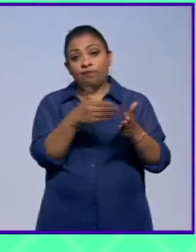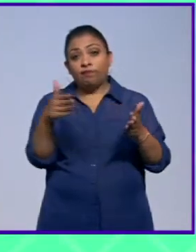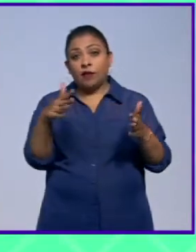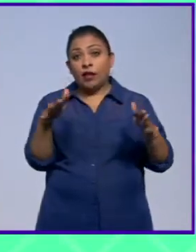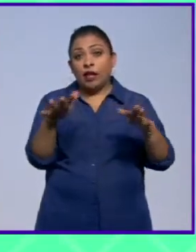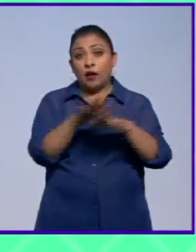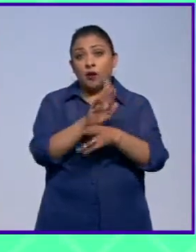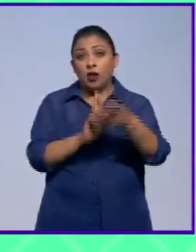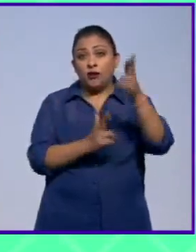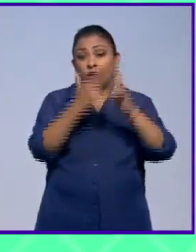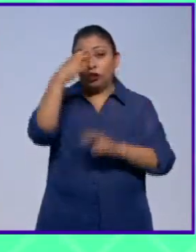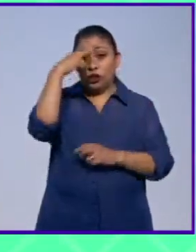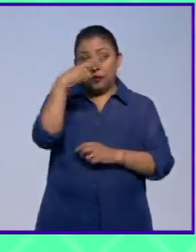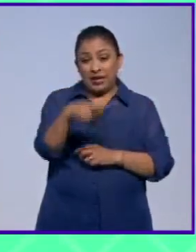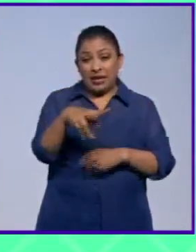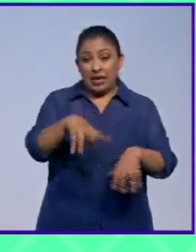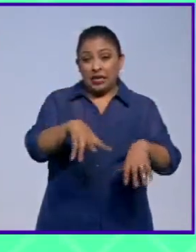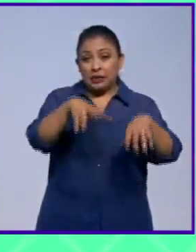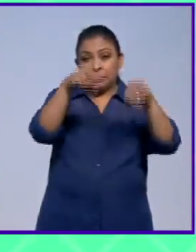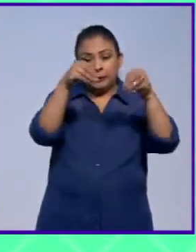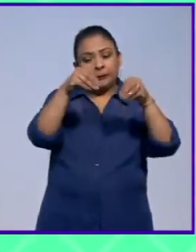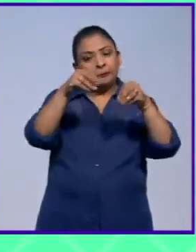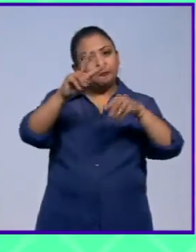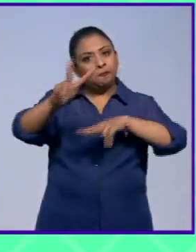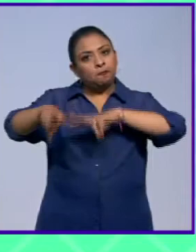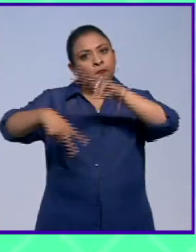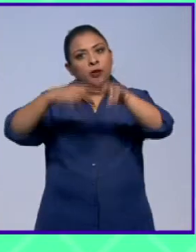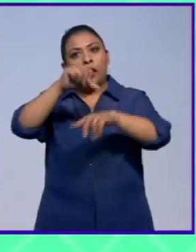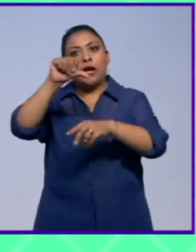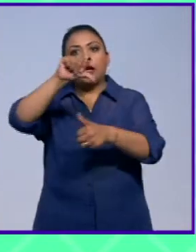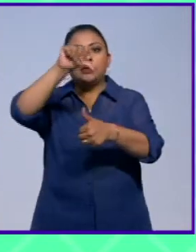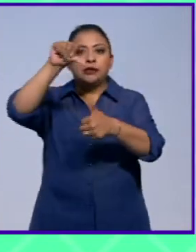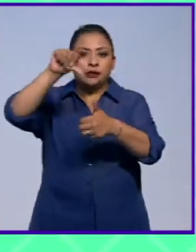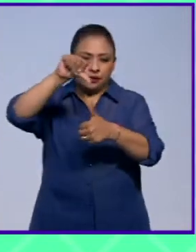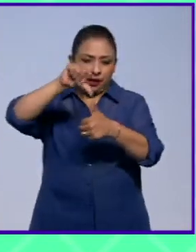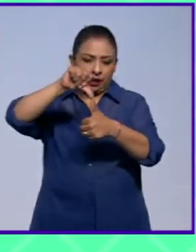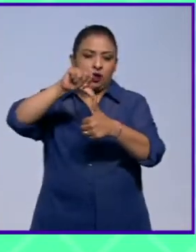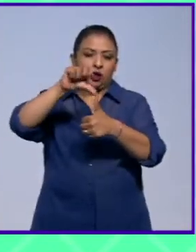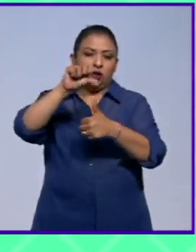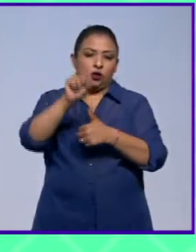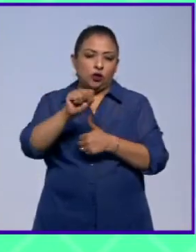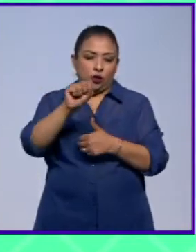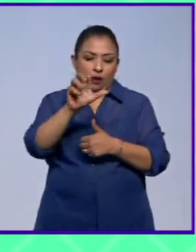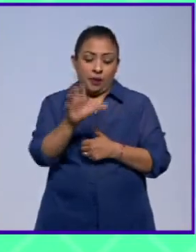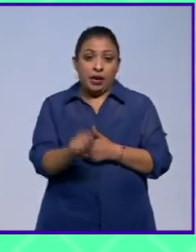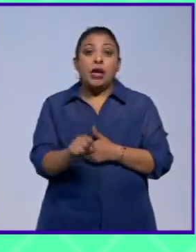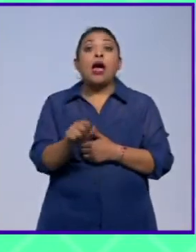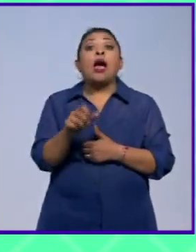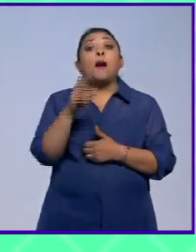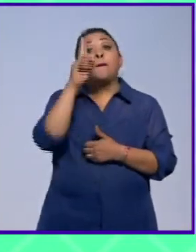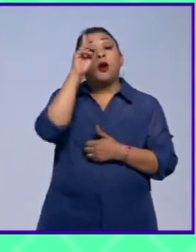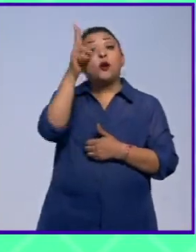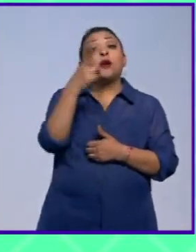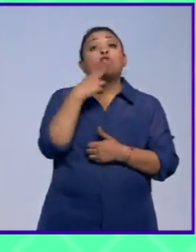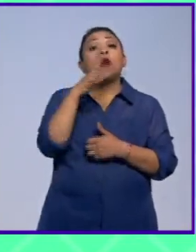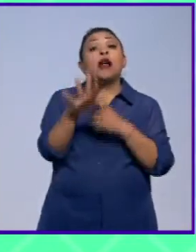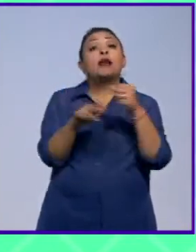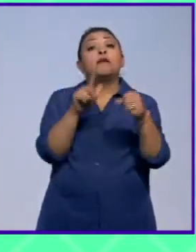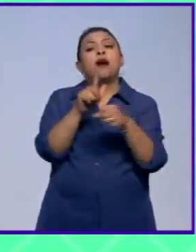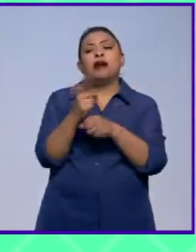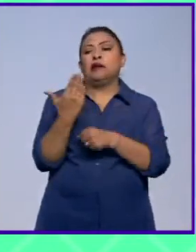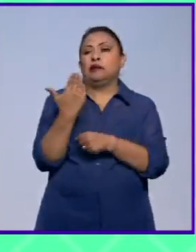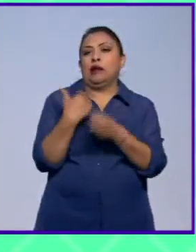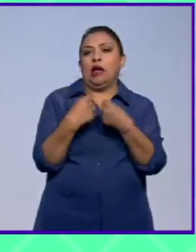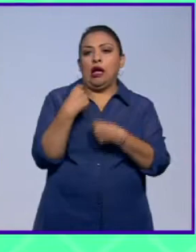revolución mexicana el circo tuvo que irse de gira a centro y Sudamérica y la prohibición del uso de animales hace